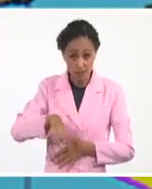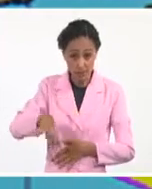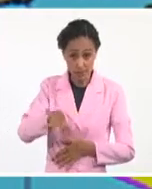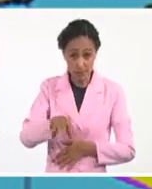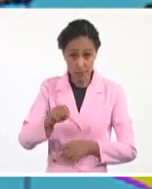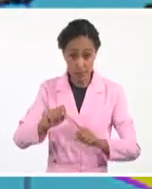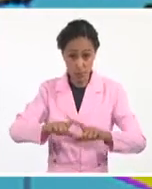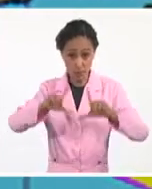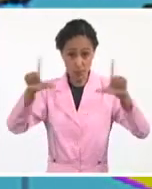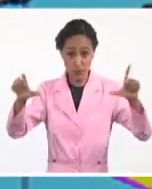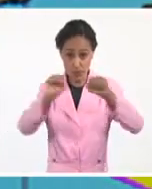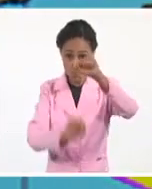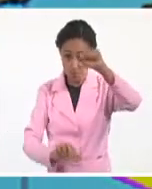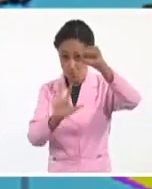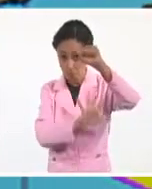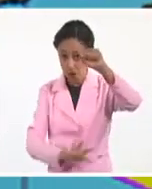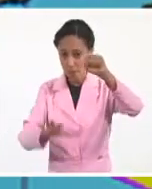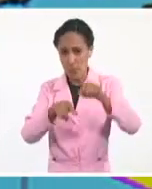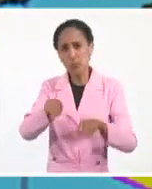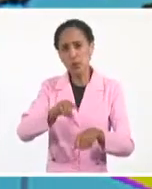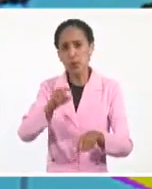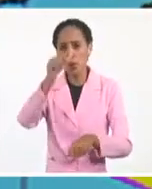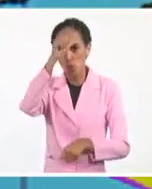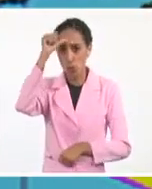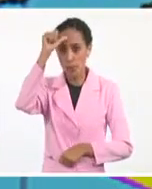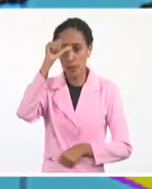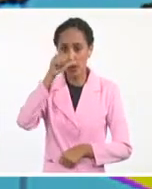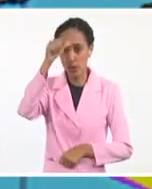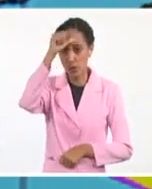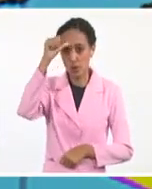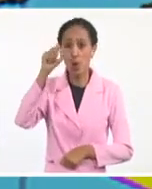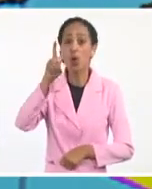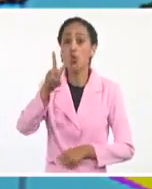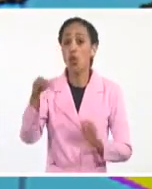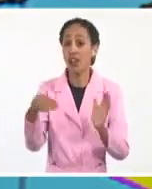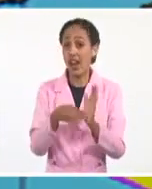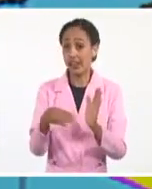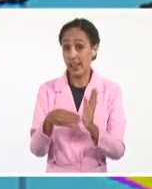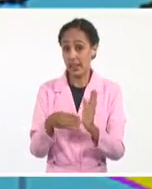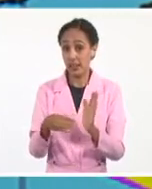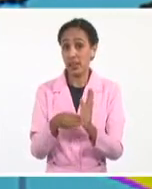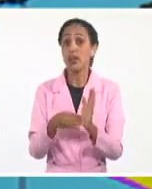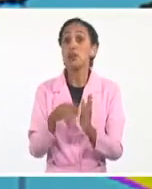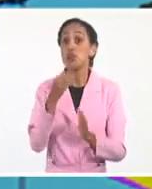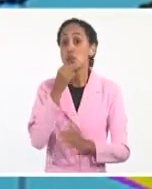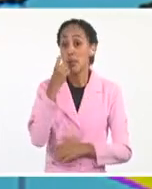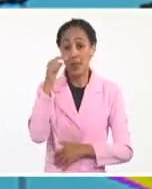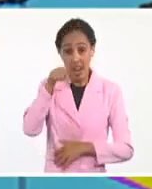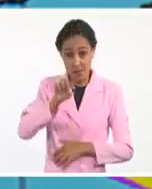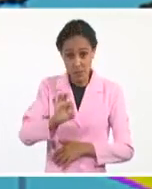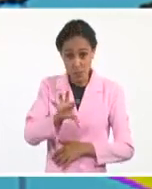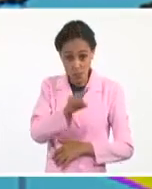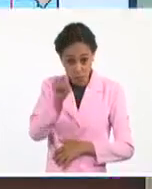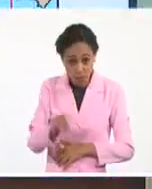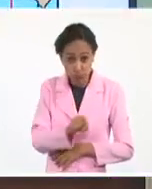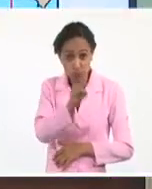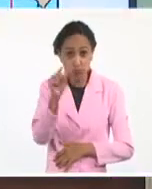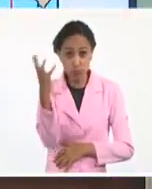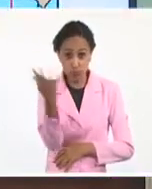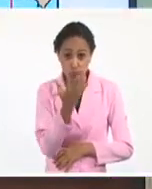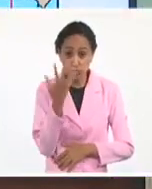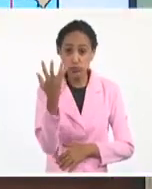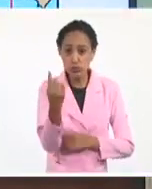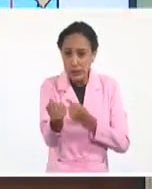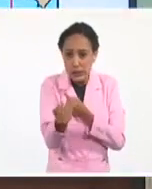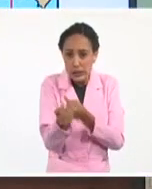dentro de unas horas, el domingo a las 12 de la mañana, digo, a las 12 de la tarde, pues lo tendríamos aquí, cruzando muy próximo